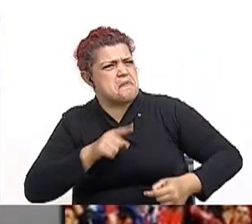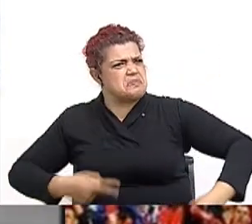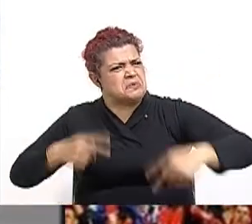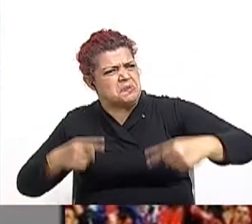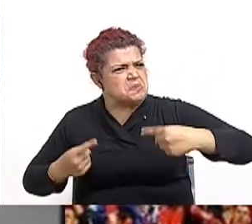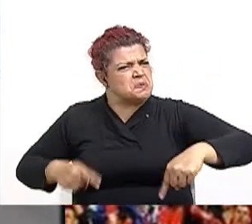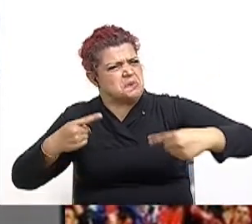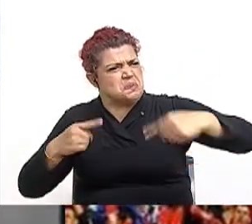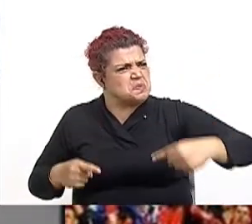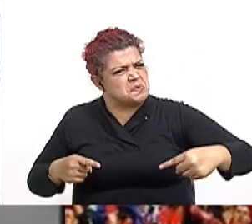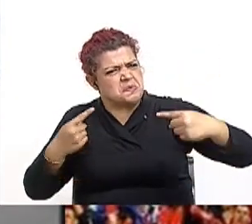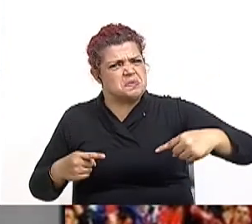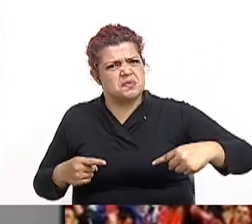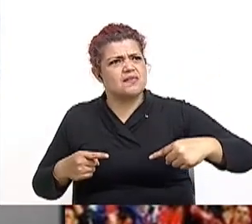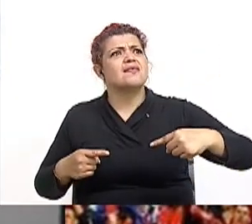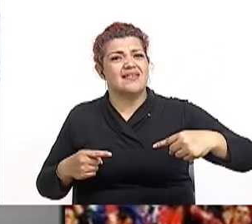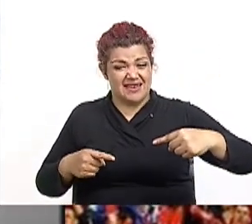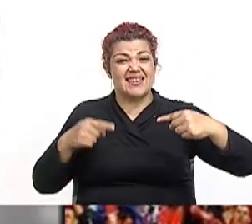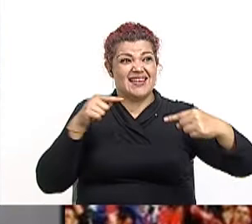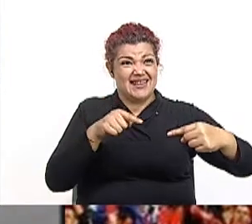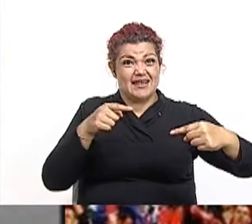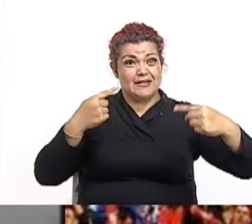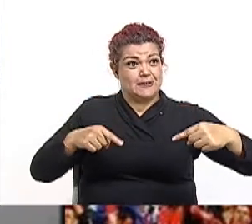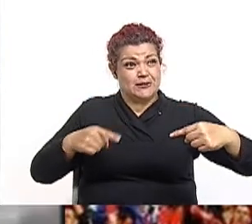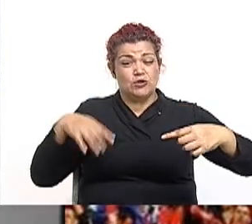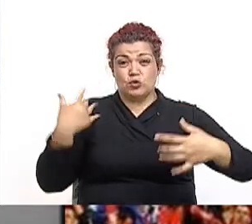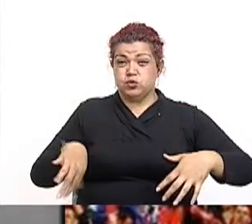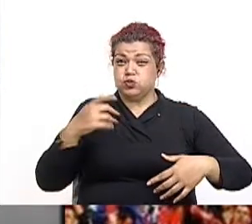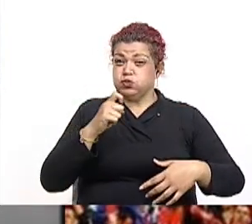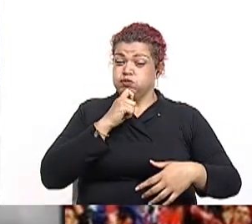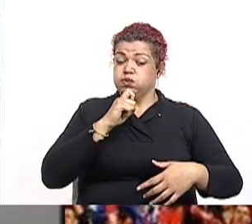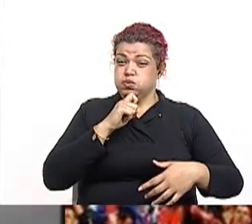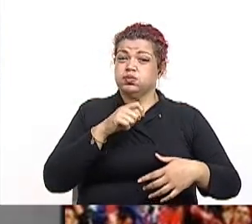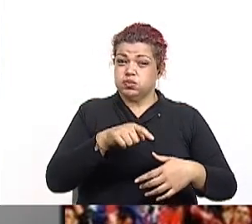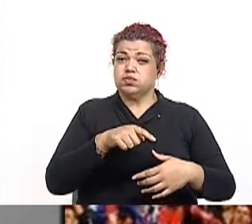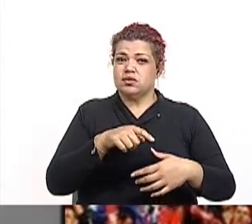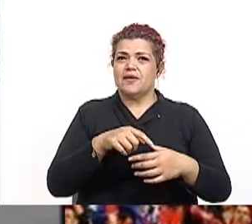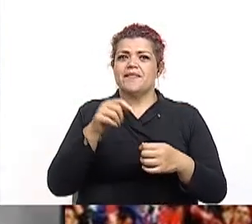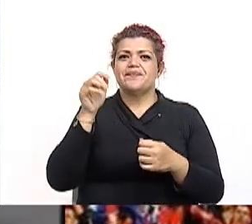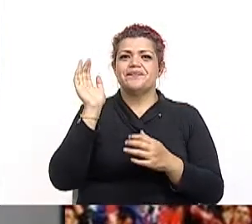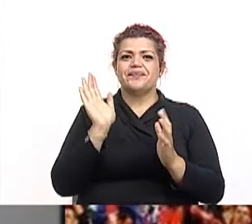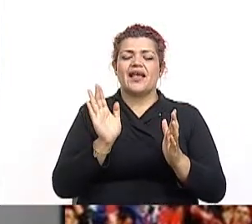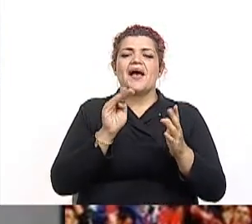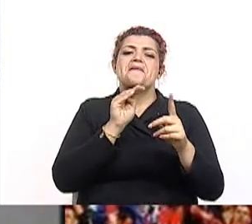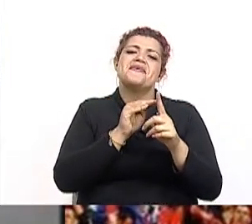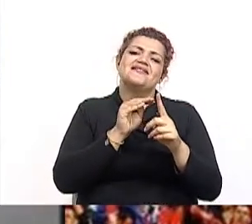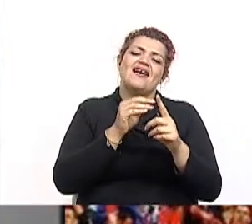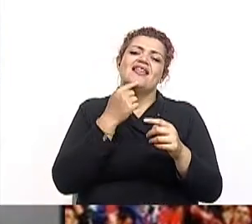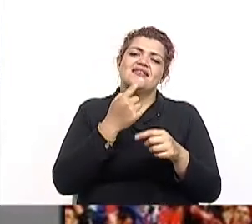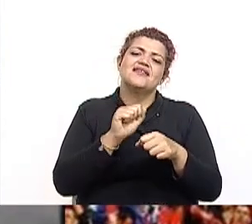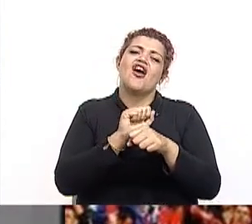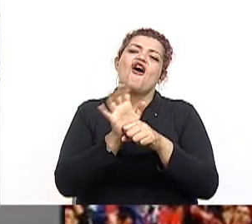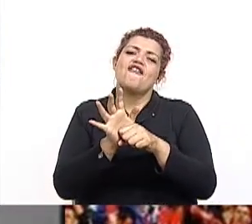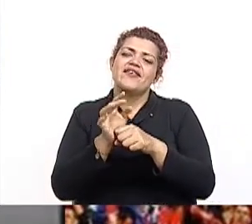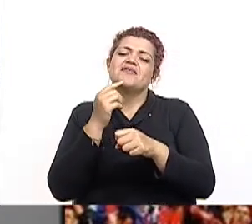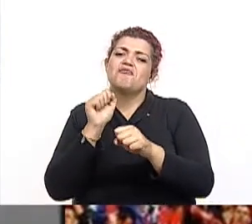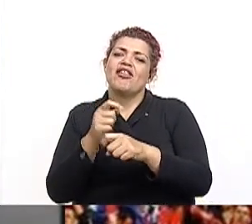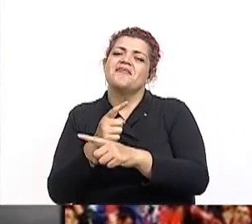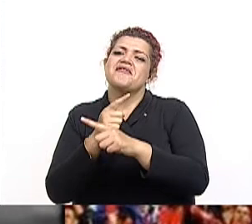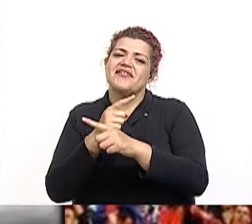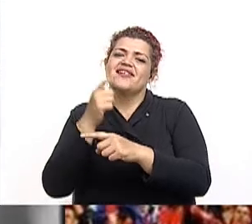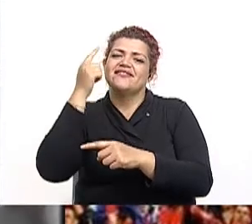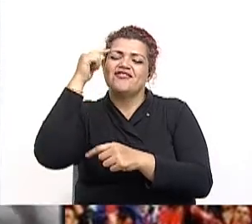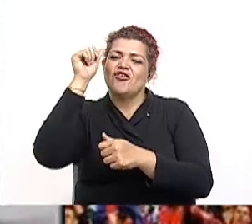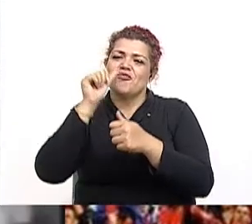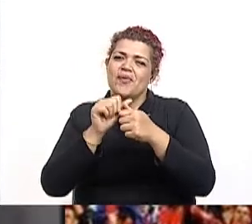atropellado en este minuto. Y ese tiro de esquina que ha costado cobrarse. Recuerda que el COVID-19 se puede prevenir. No olvides